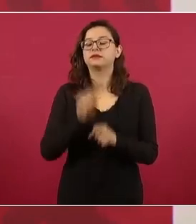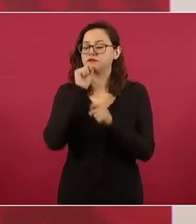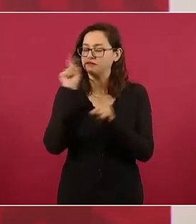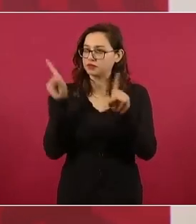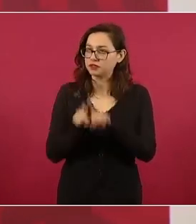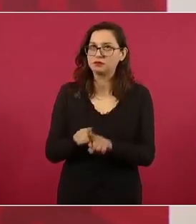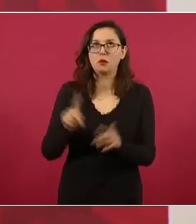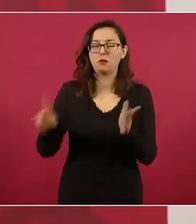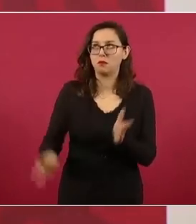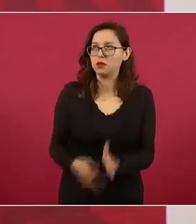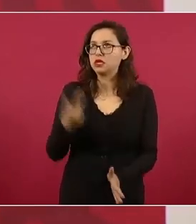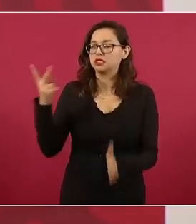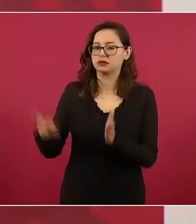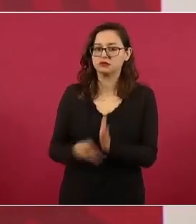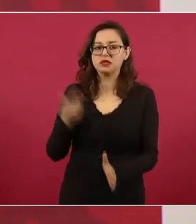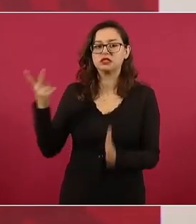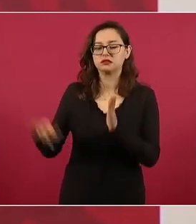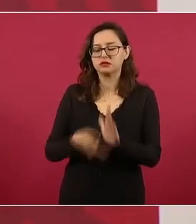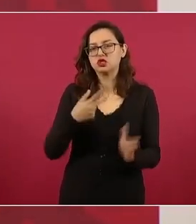y dale dale con eso